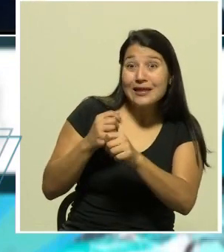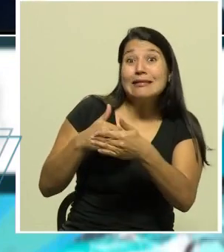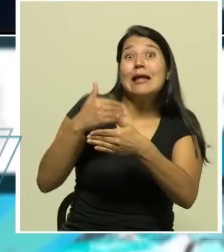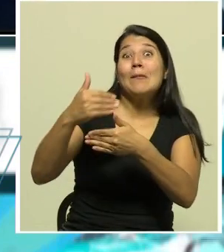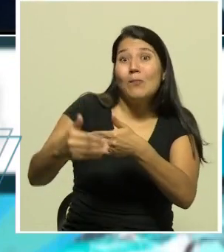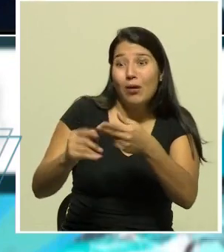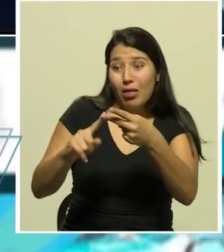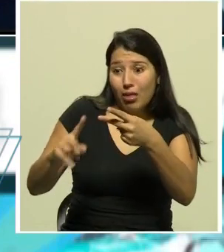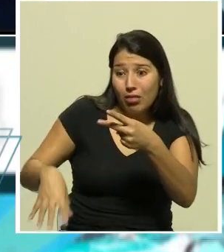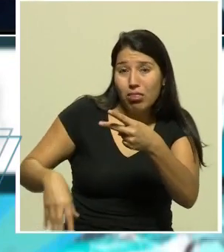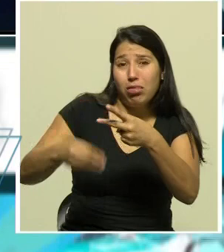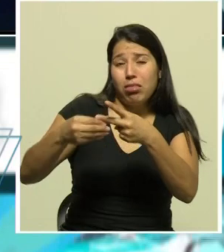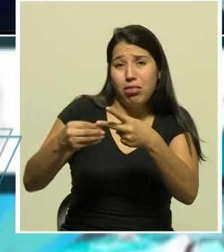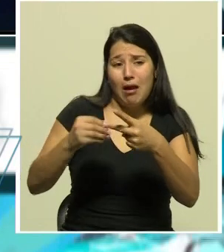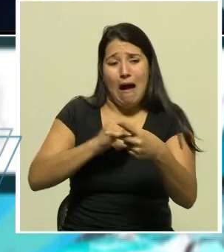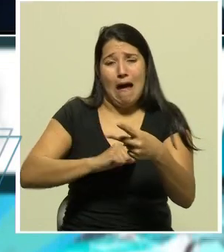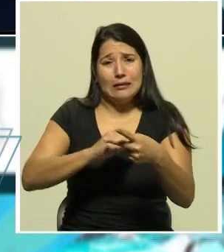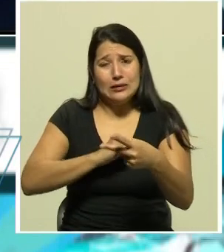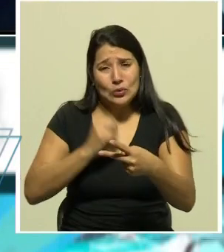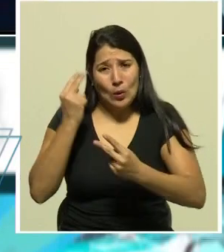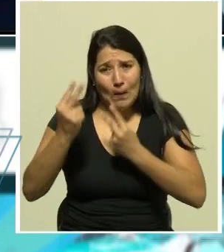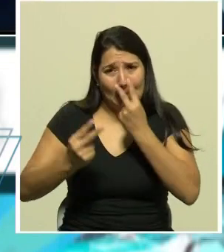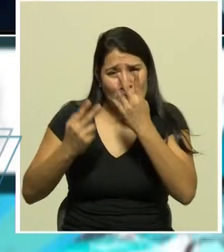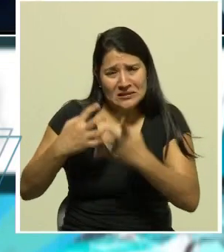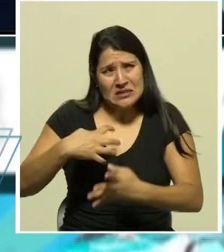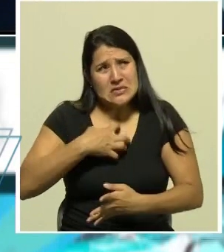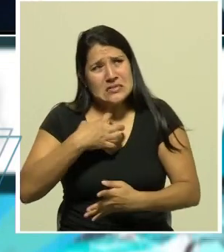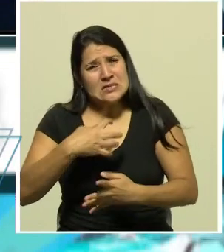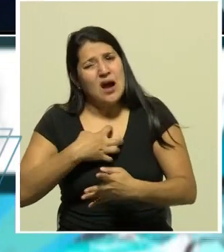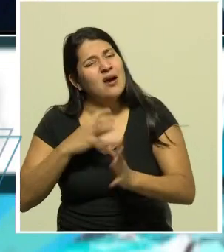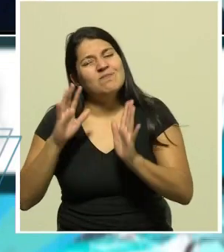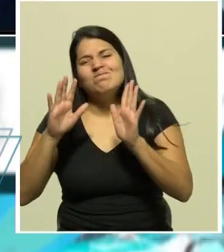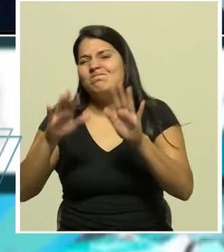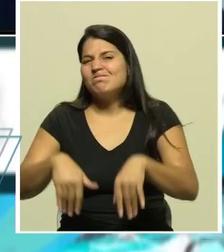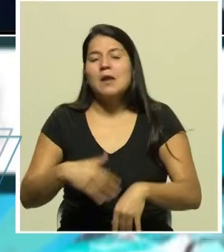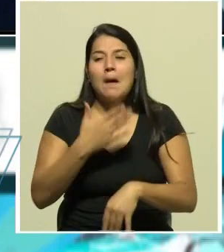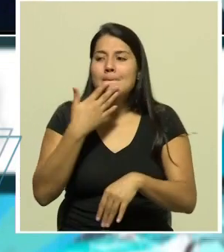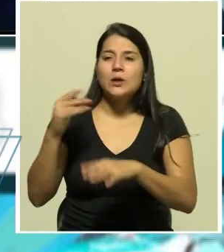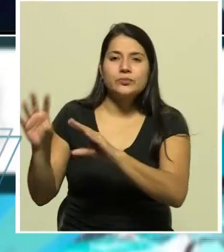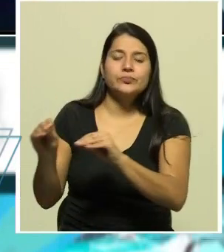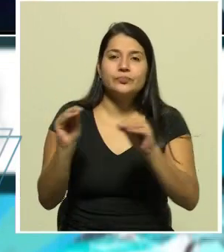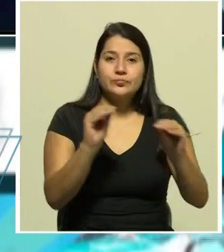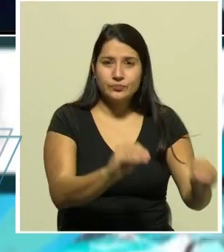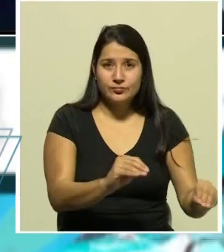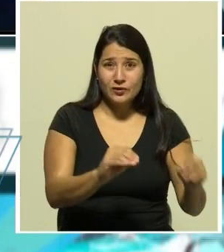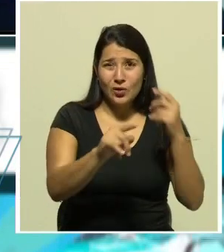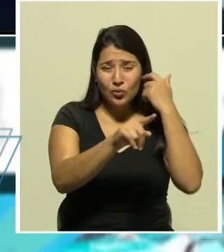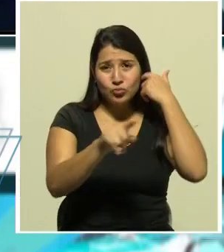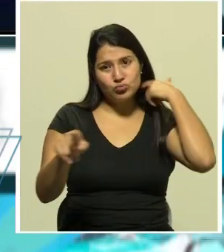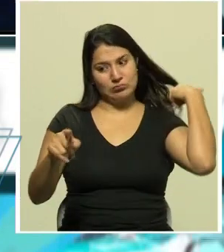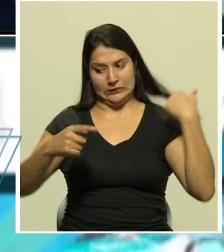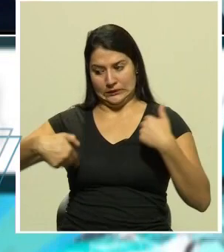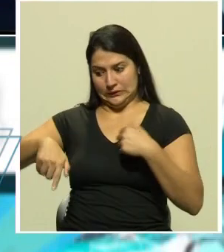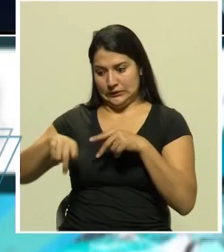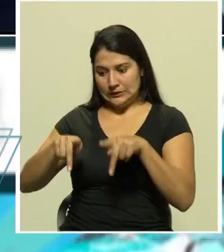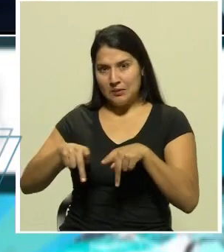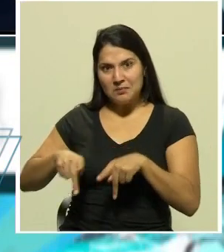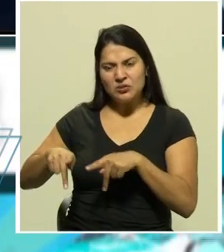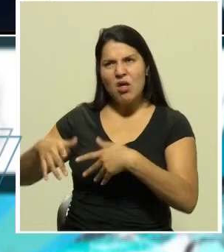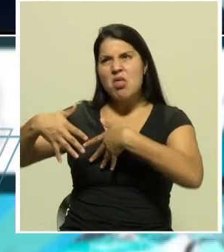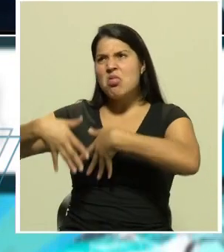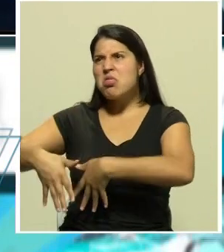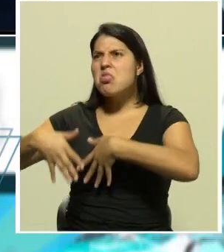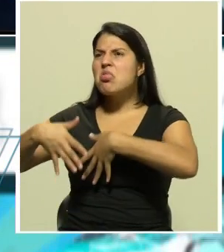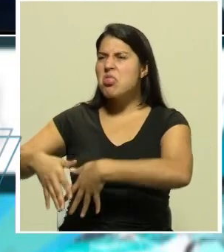la situación que se está presentando en el lugar recordemos que había manifestantes en las calles de Pocosol esto podía generar